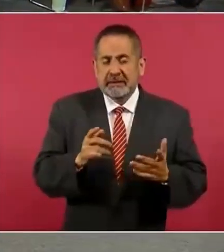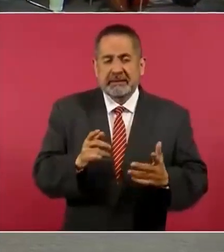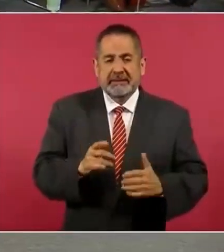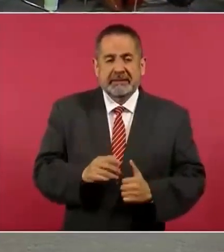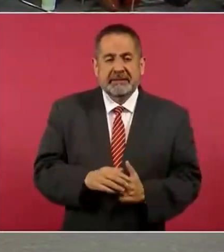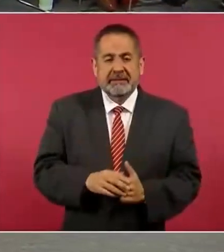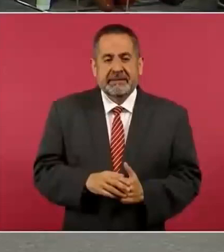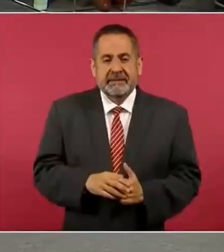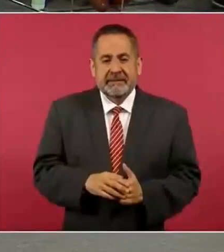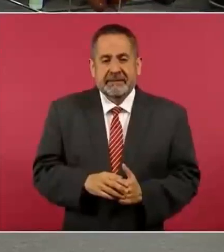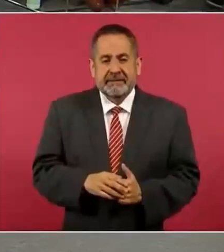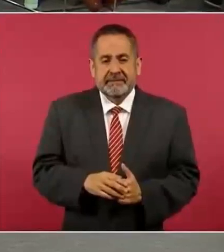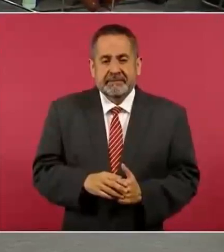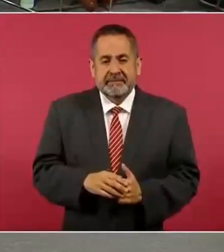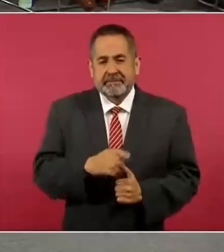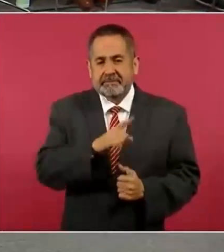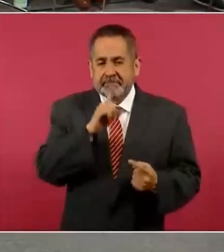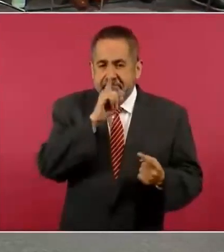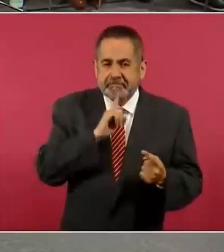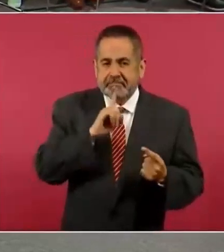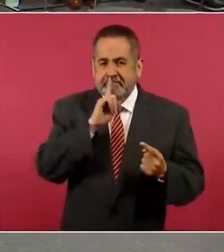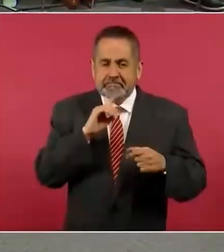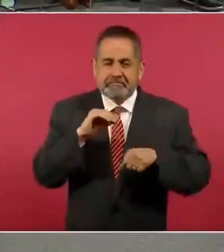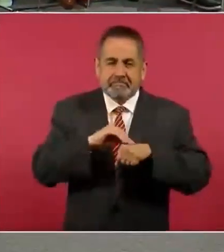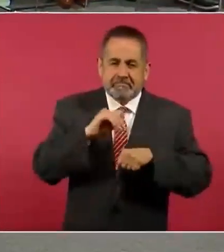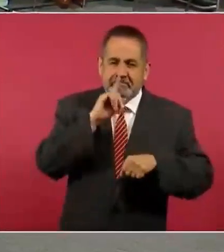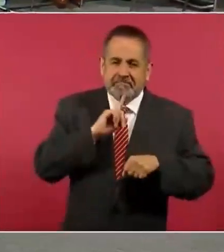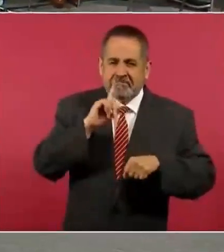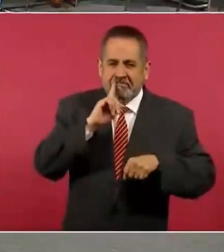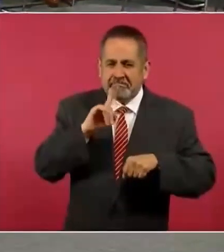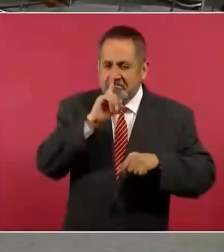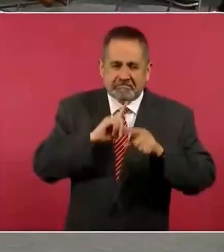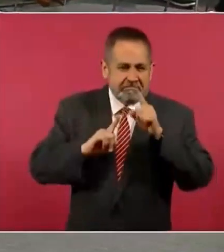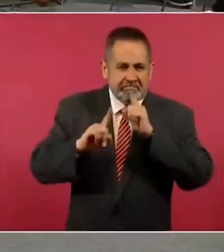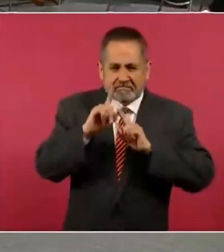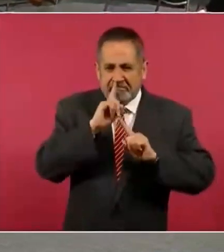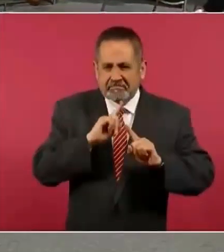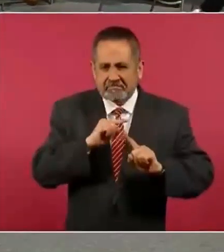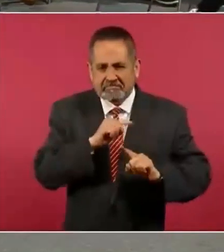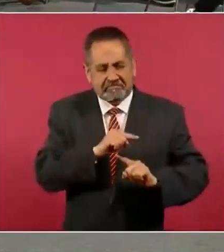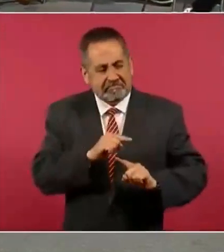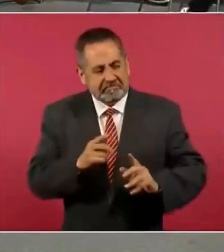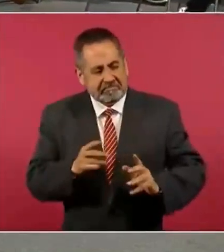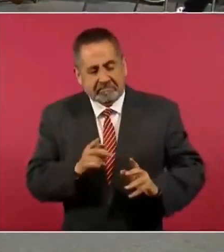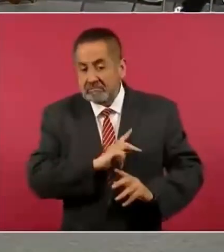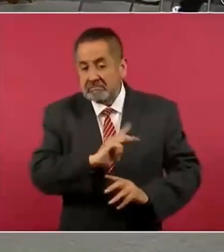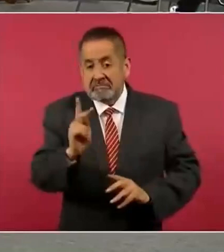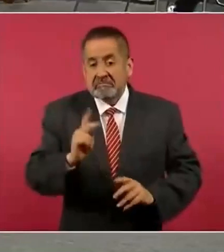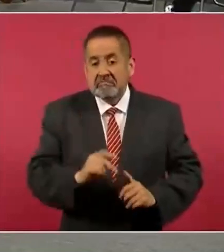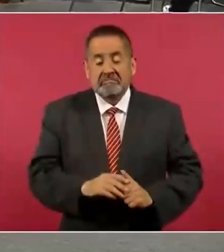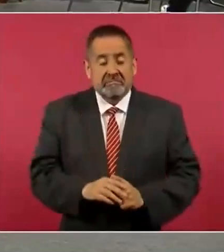a la mentira, todos,